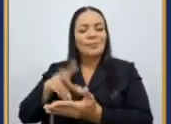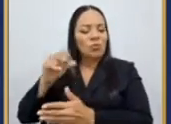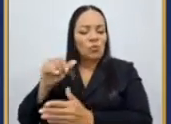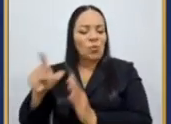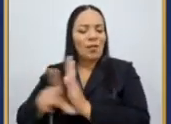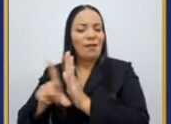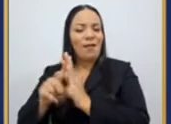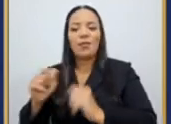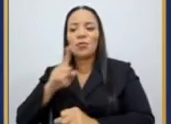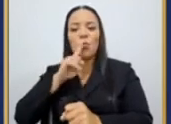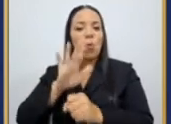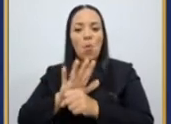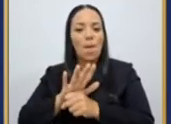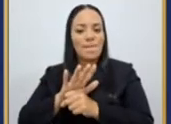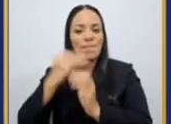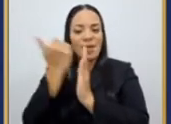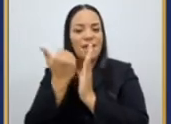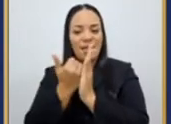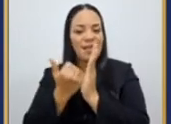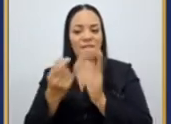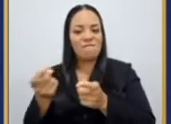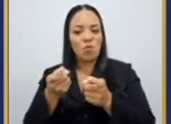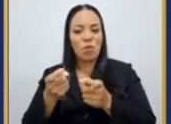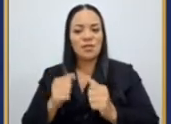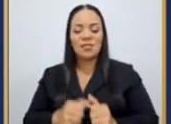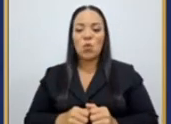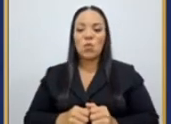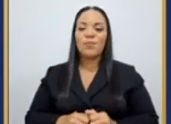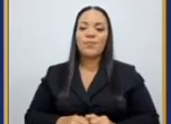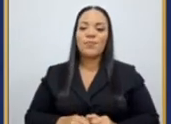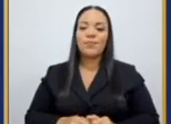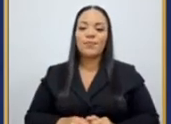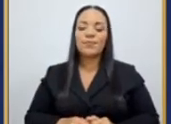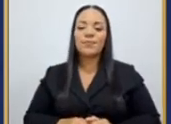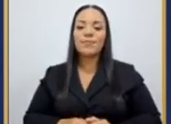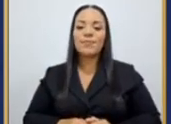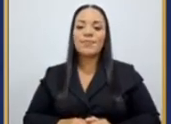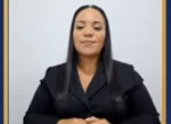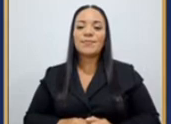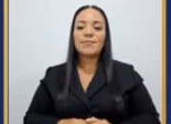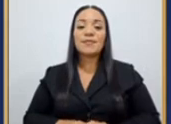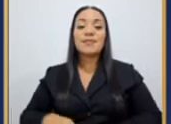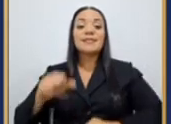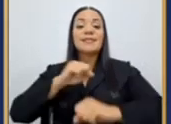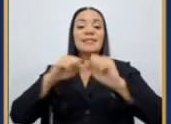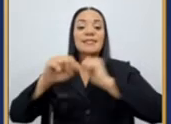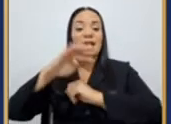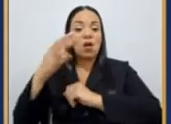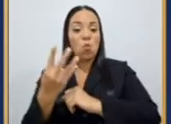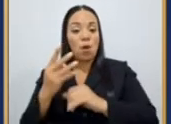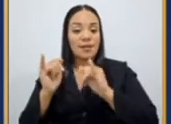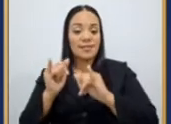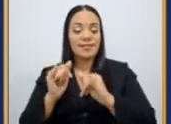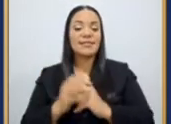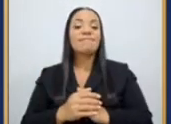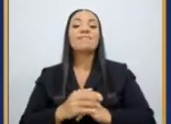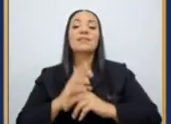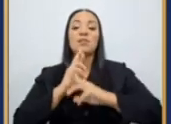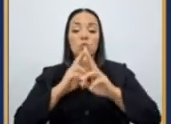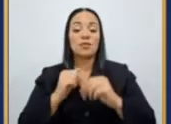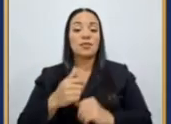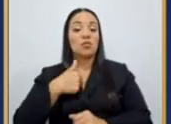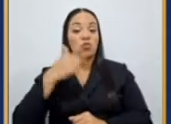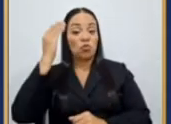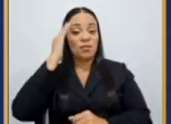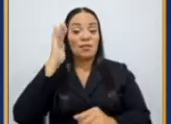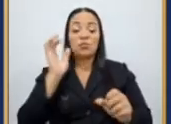la regulación y que desde entonces, del fallo de la sala cuarta hasta donde yo sé, no se ha